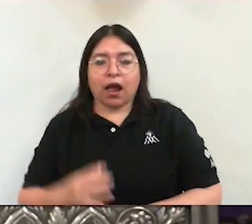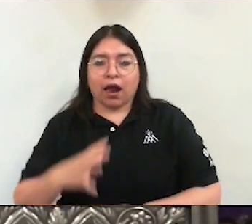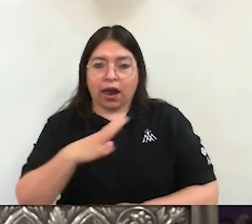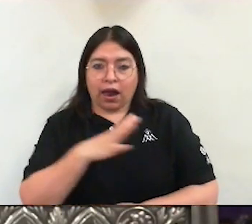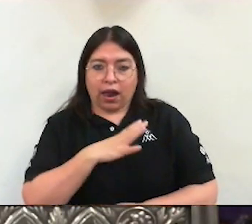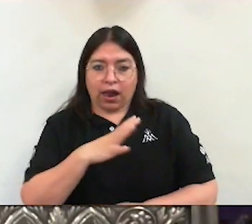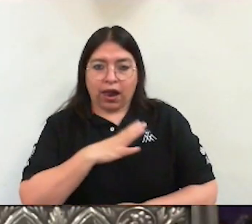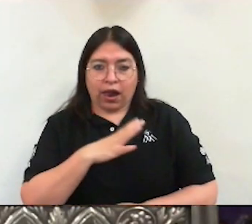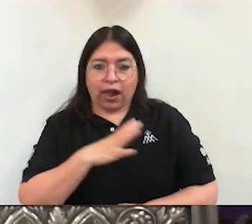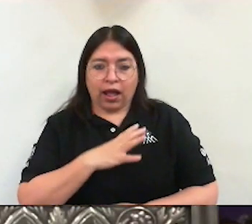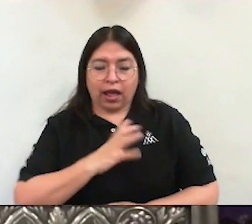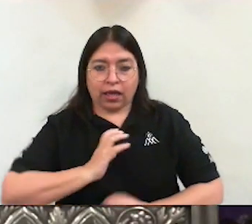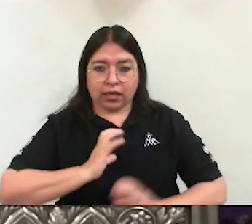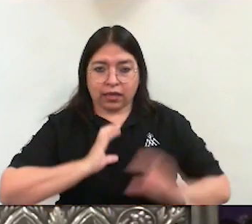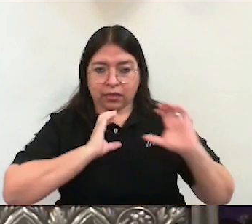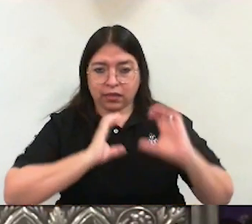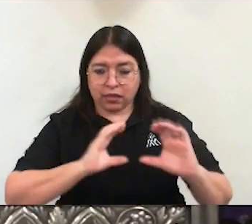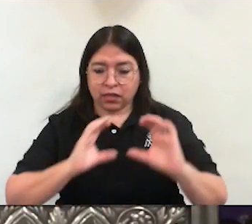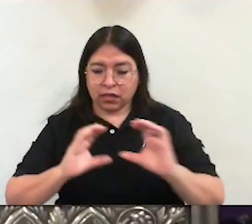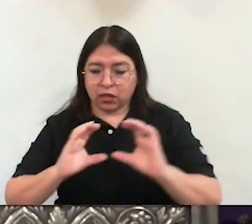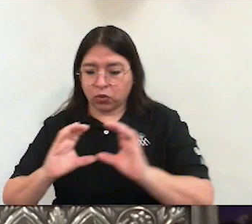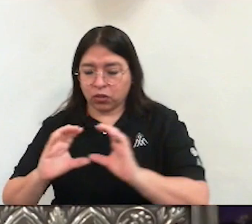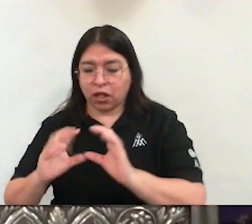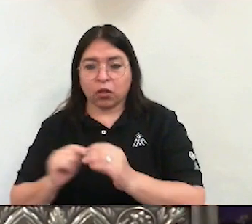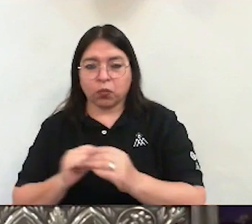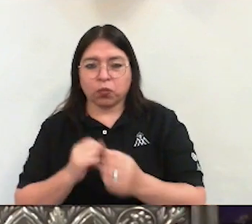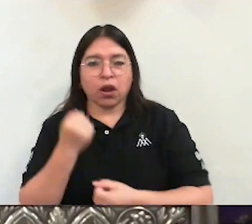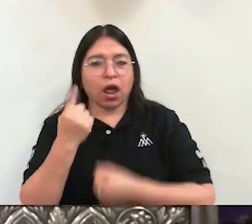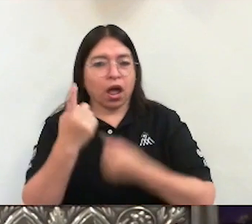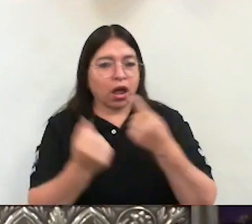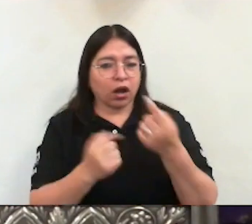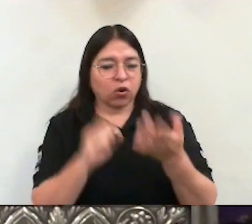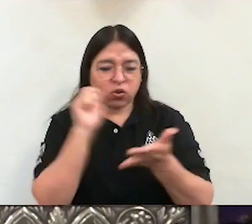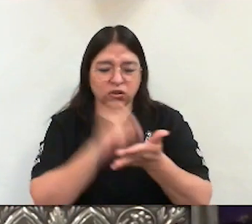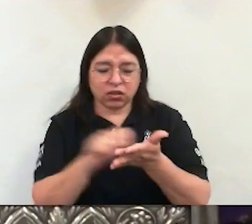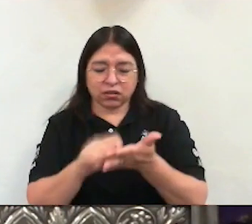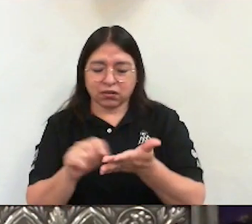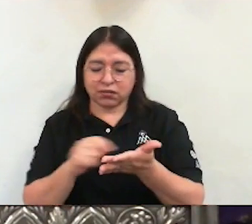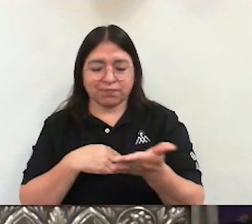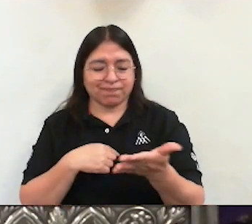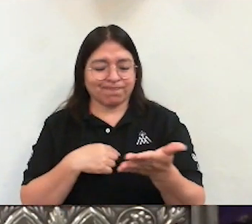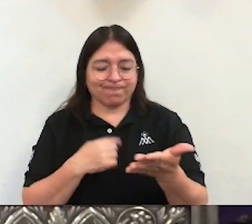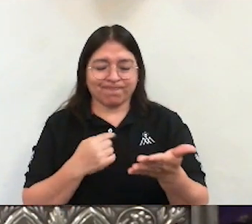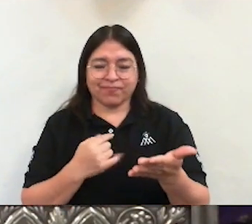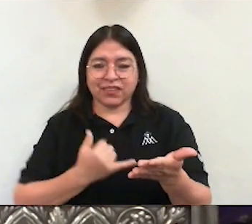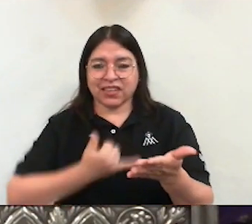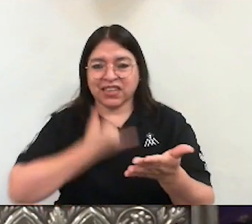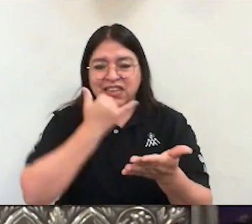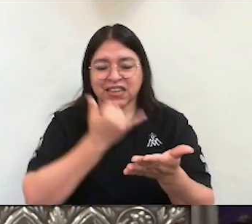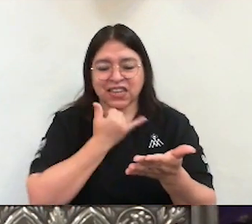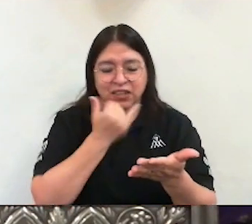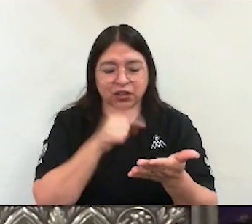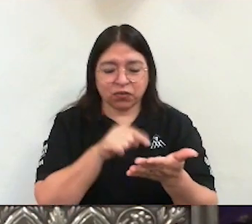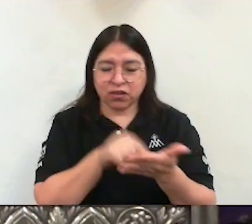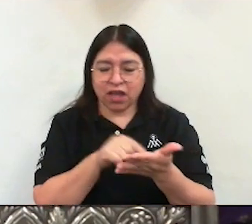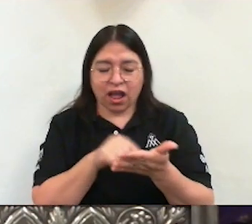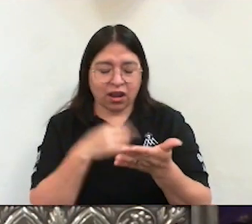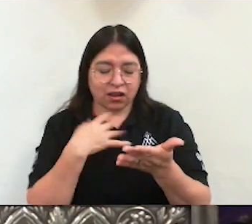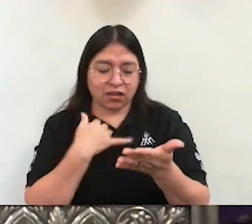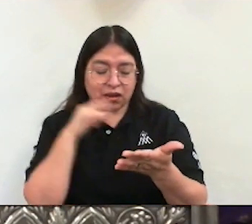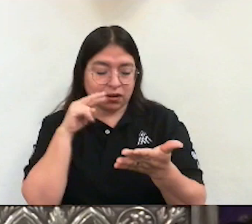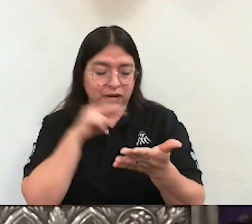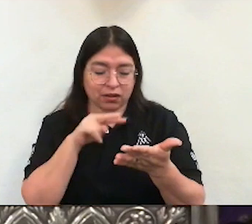lecturas abusivas de la realidad y de la religión. El Señor, el